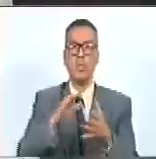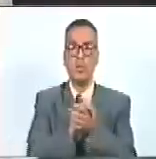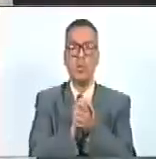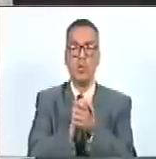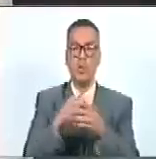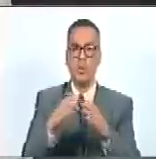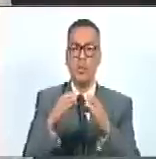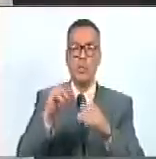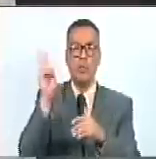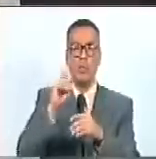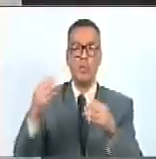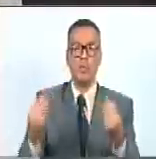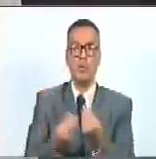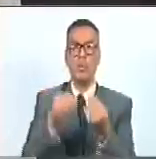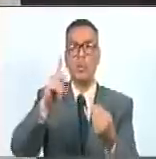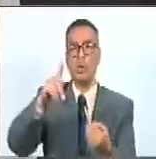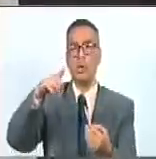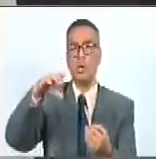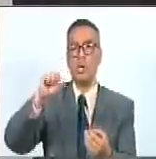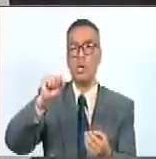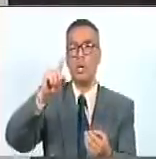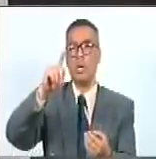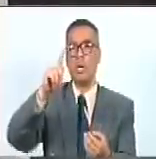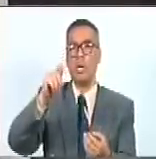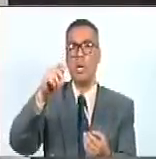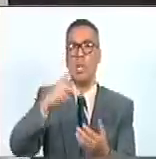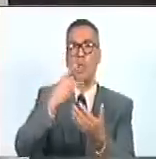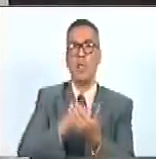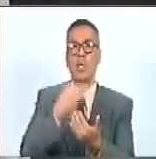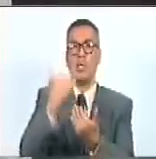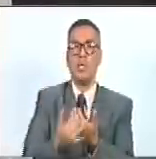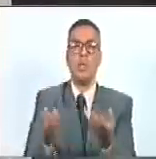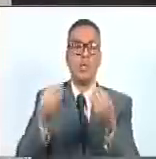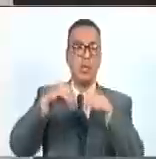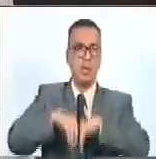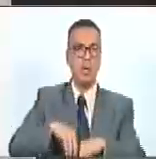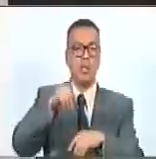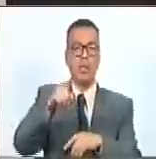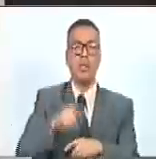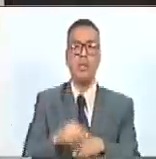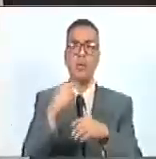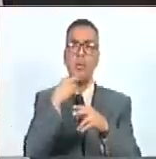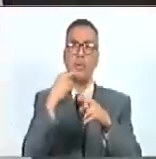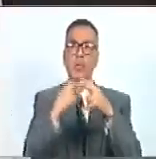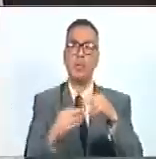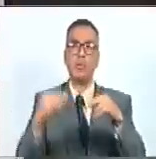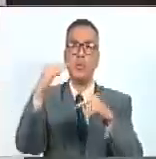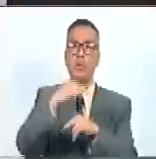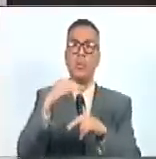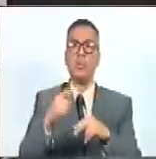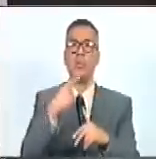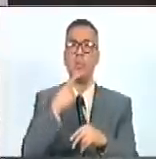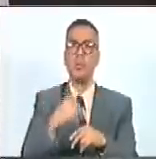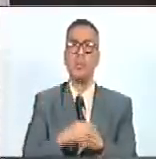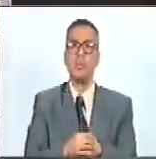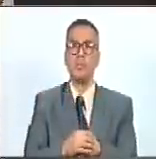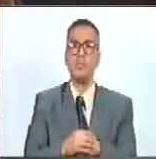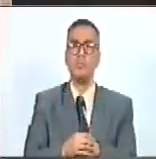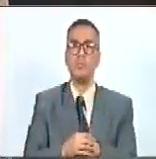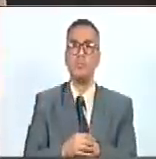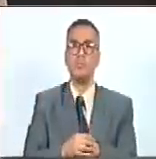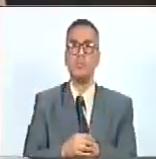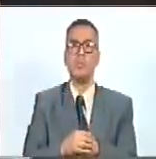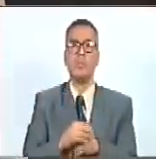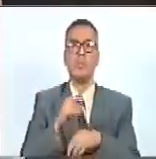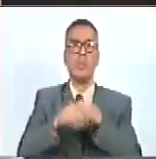amistad Venezuela-Catar un proyecto de acuerdo para que sea elevado, como repito, a quien